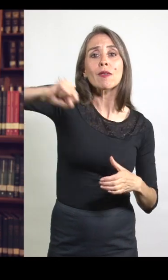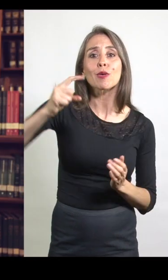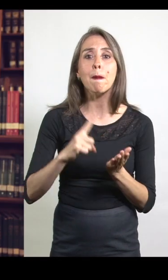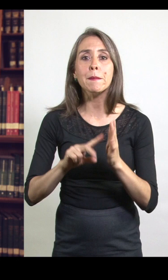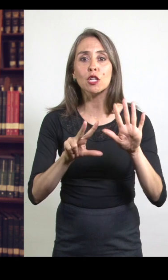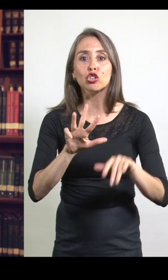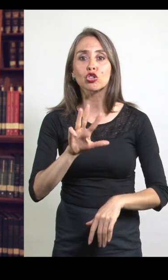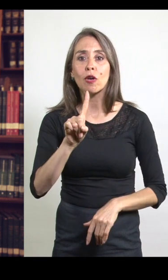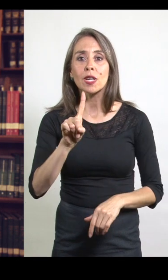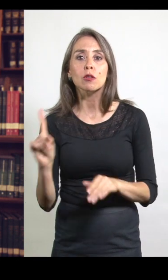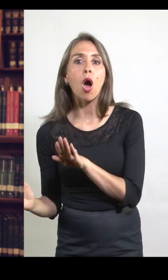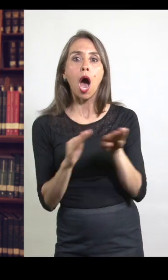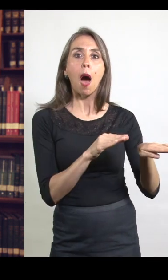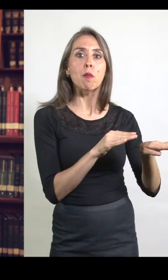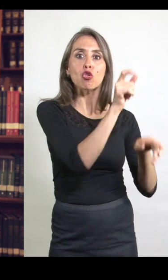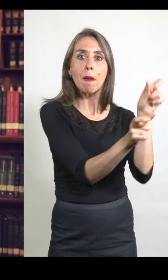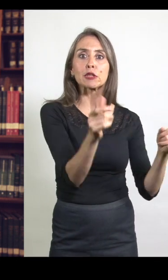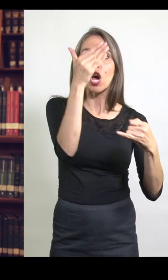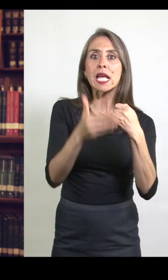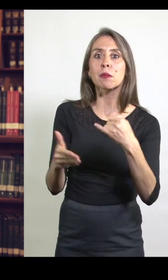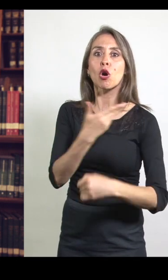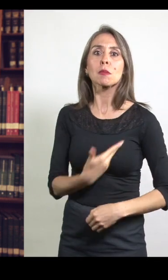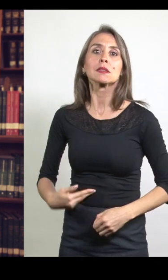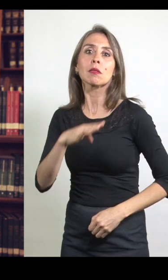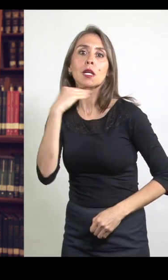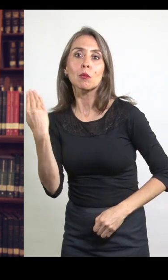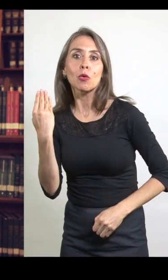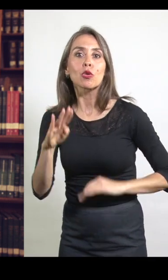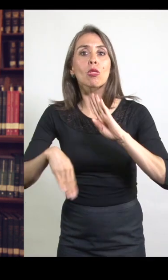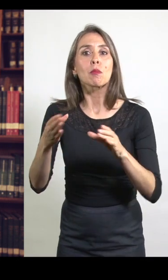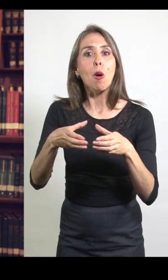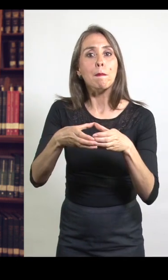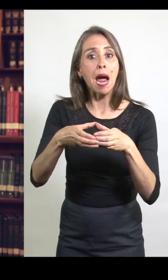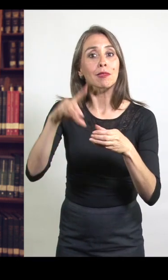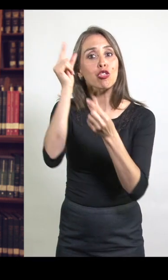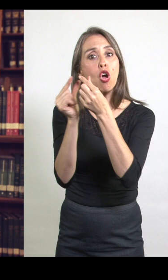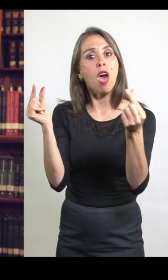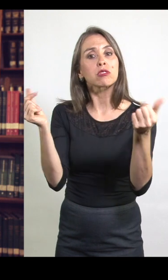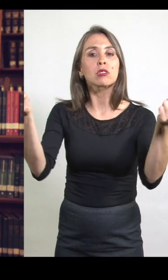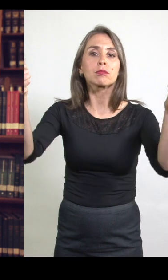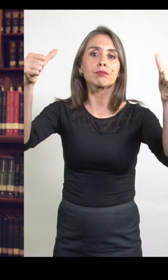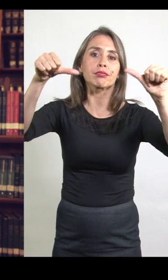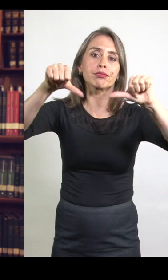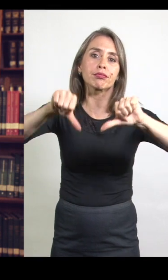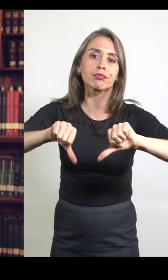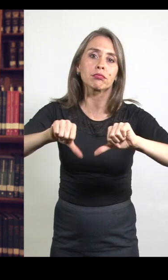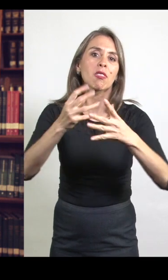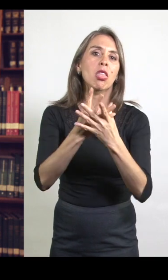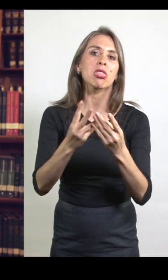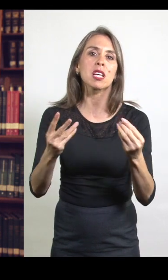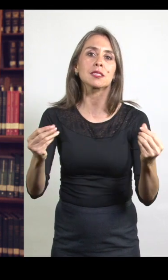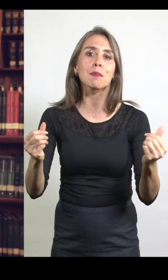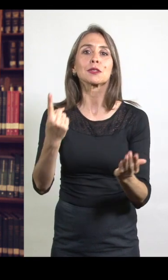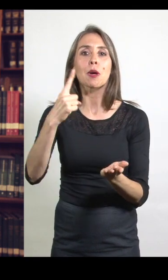1891, se alineó con los enemigos del presidente Mártir, y tras ello el partido comenzó a declinar para desaparecer